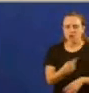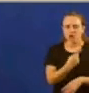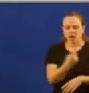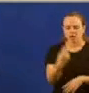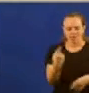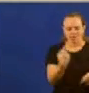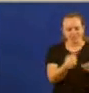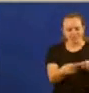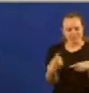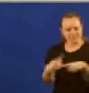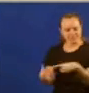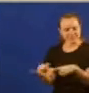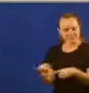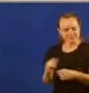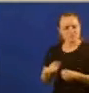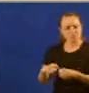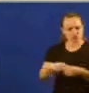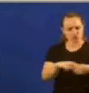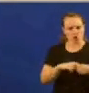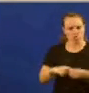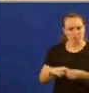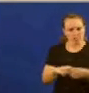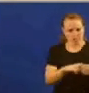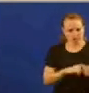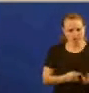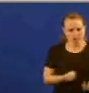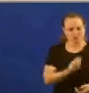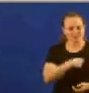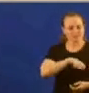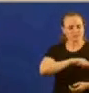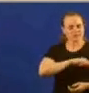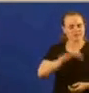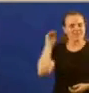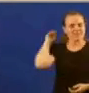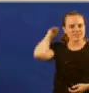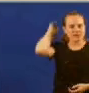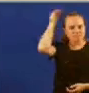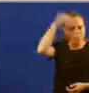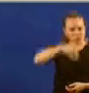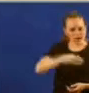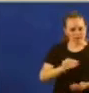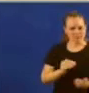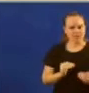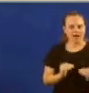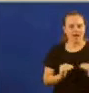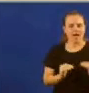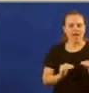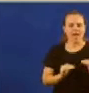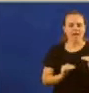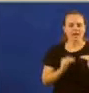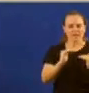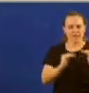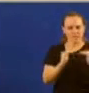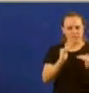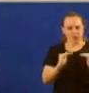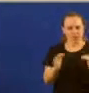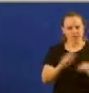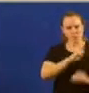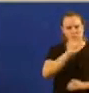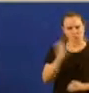solidario os destinos dunha España democrática, equilibrada e plural.